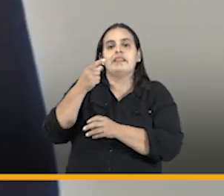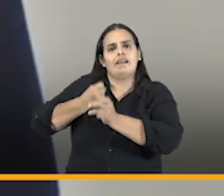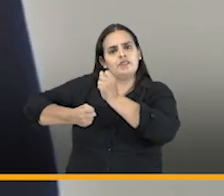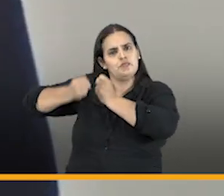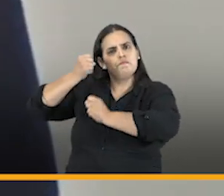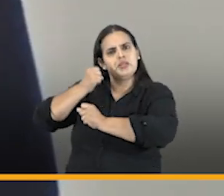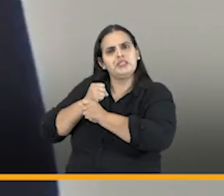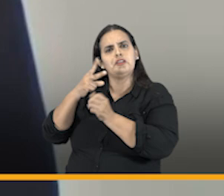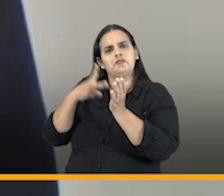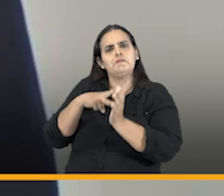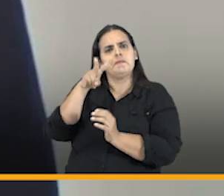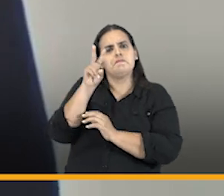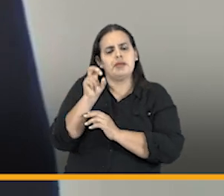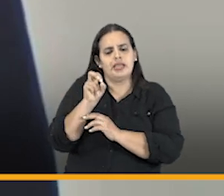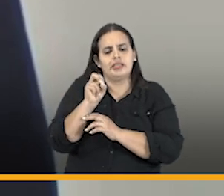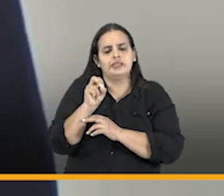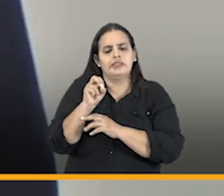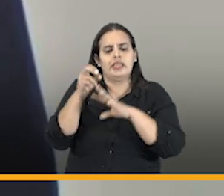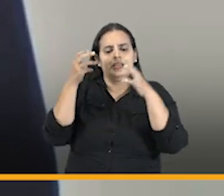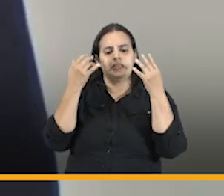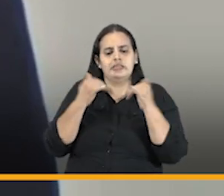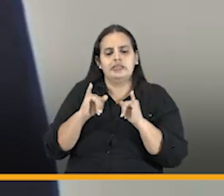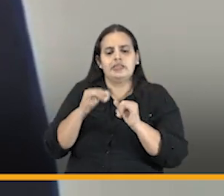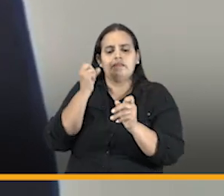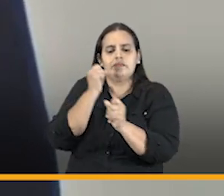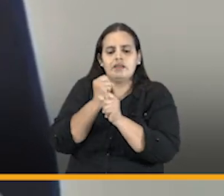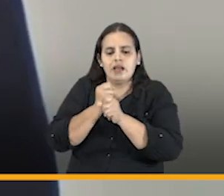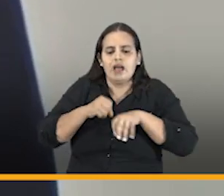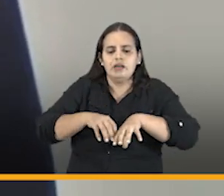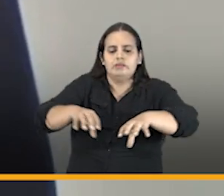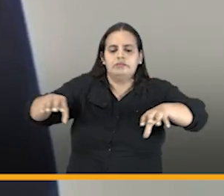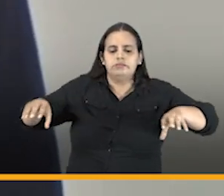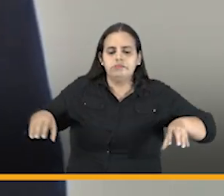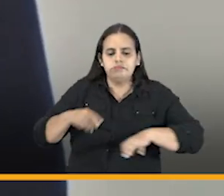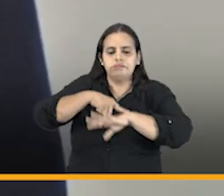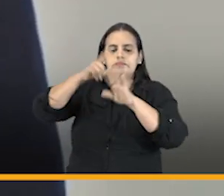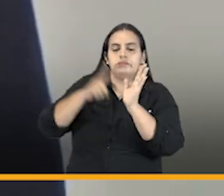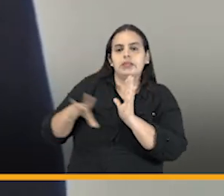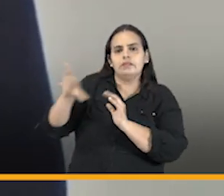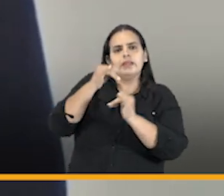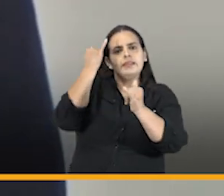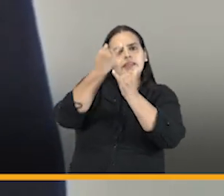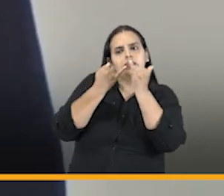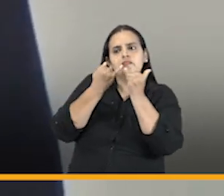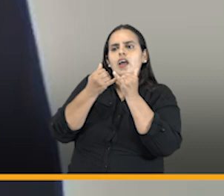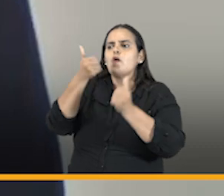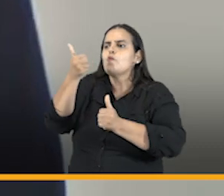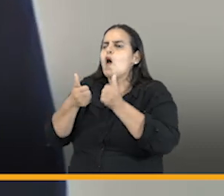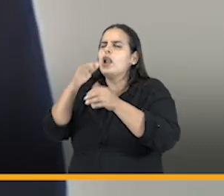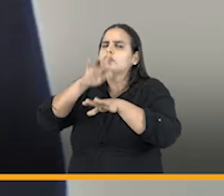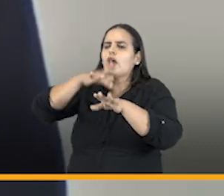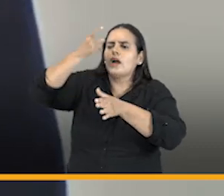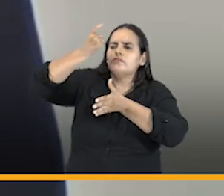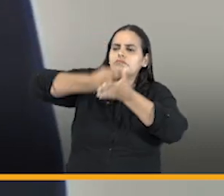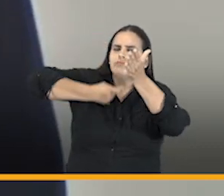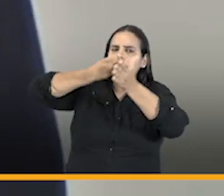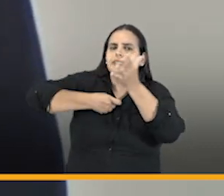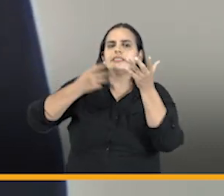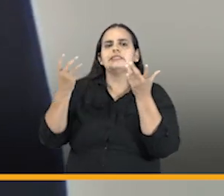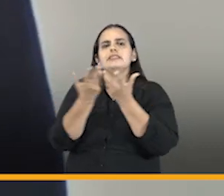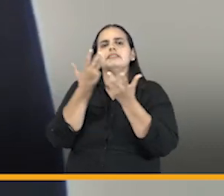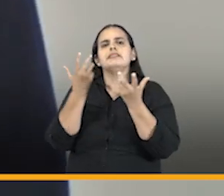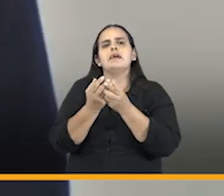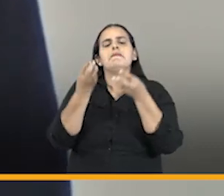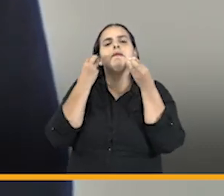pasado desde el 2020 la DGI viene trabajando e identificando qué ajustes necesita el sistema